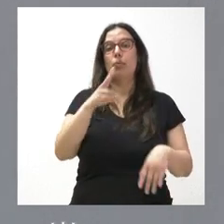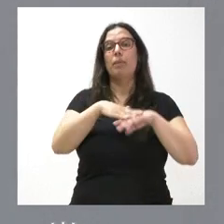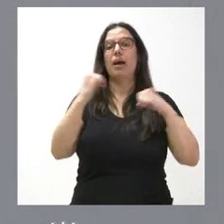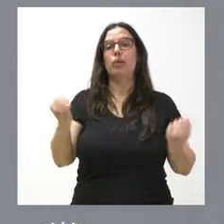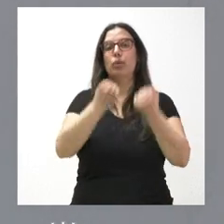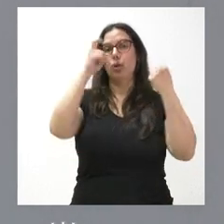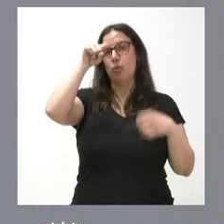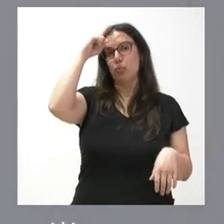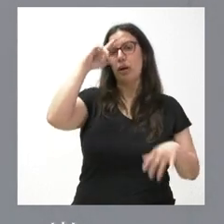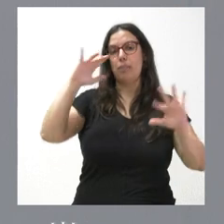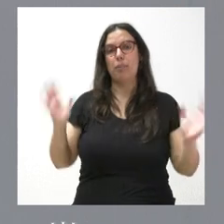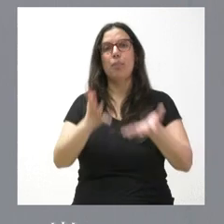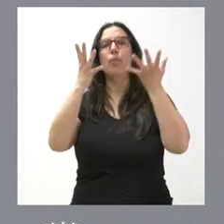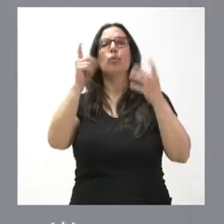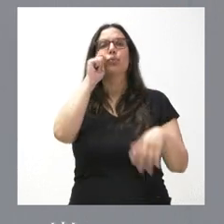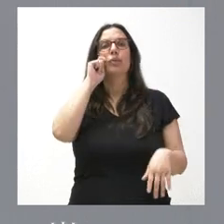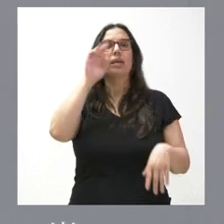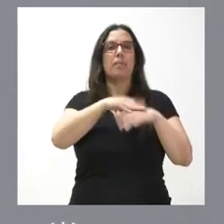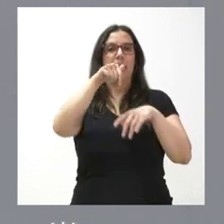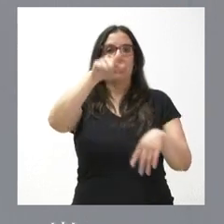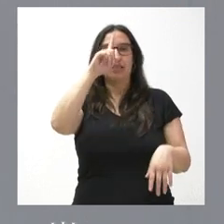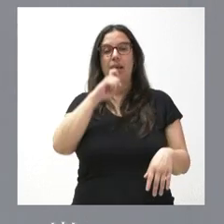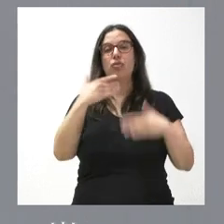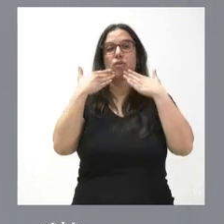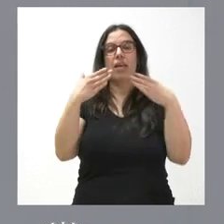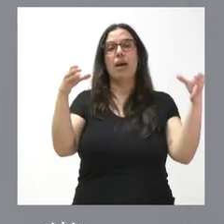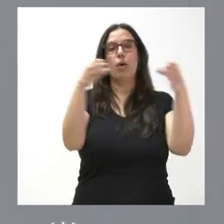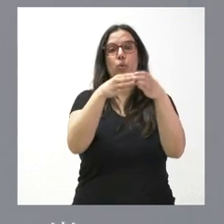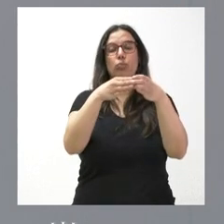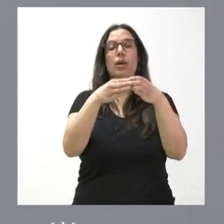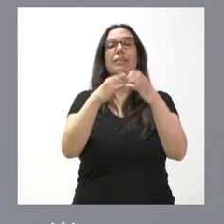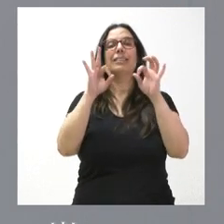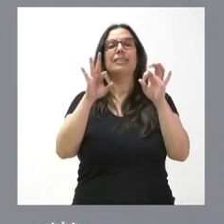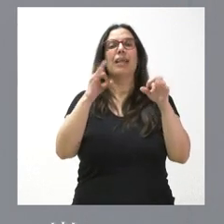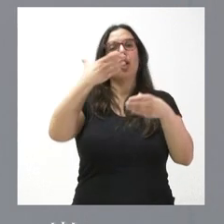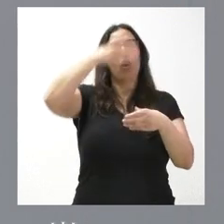culturales y de promoción turística en este año a través de las juntas de cofradías de Semana Santa.